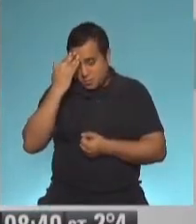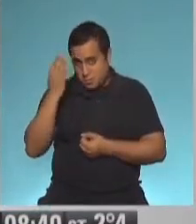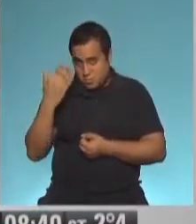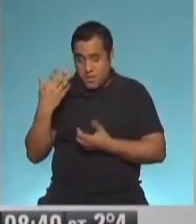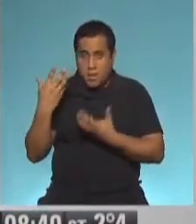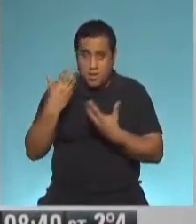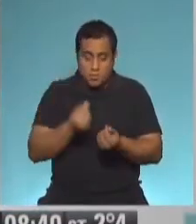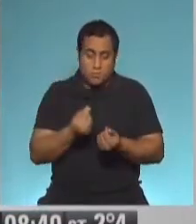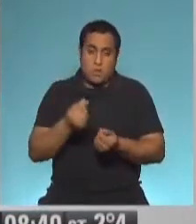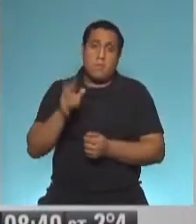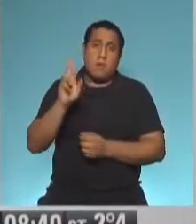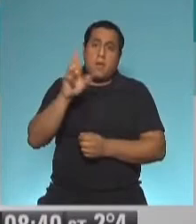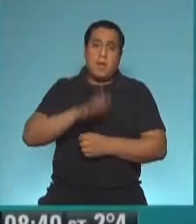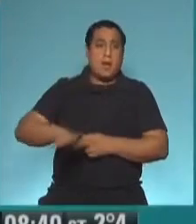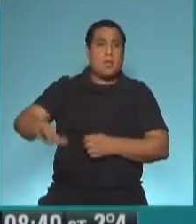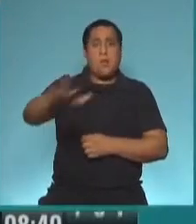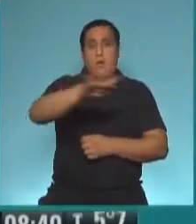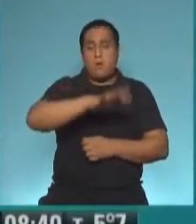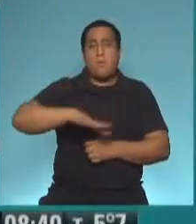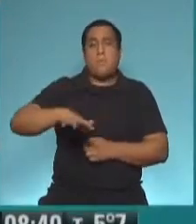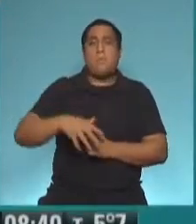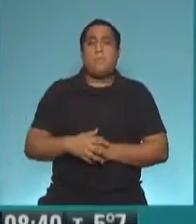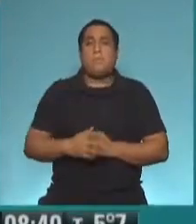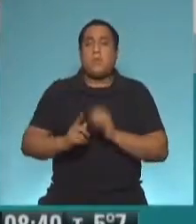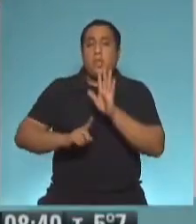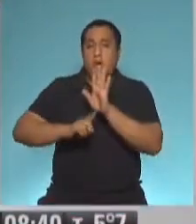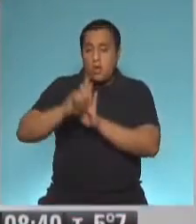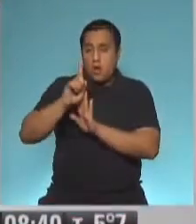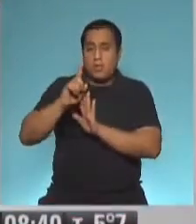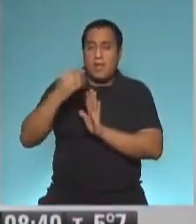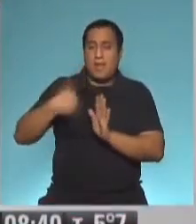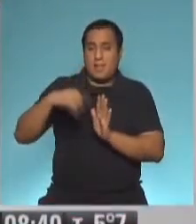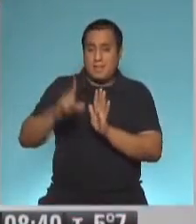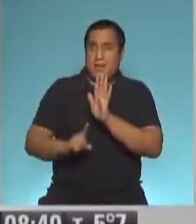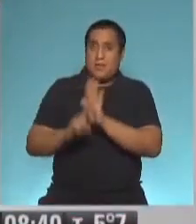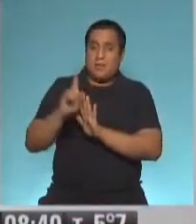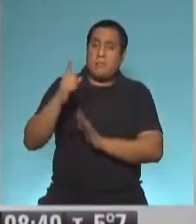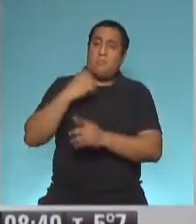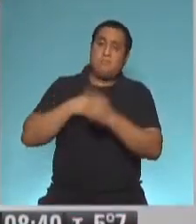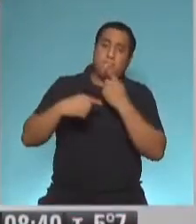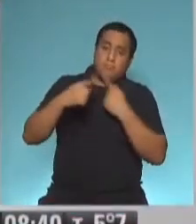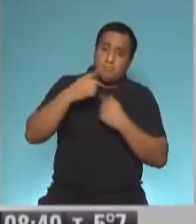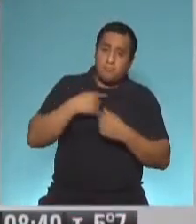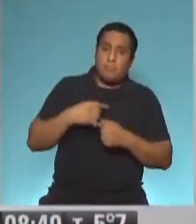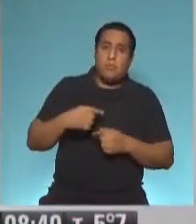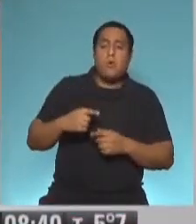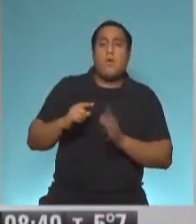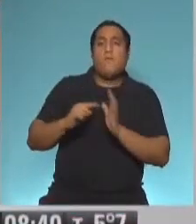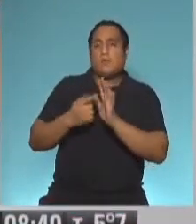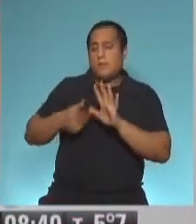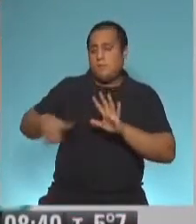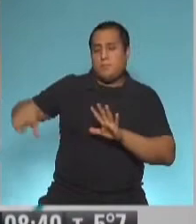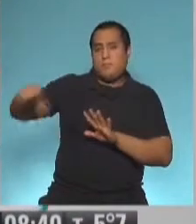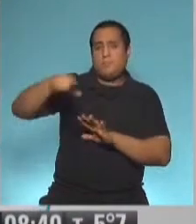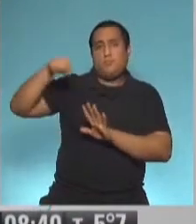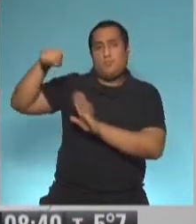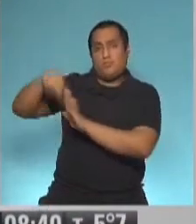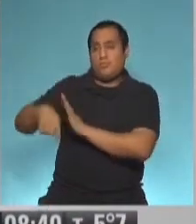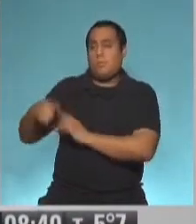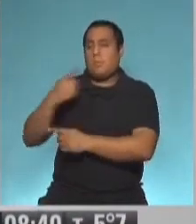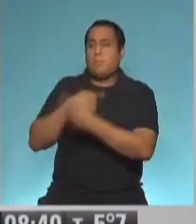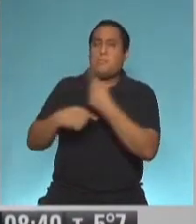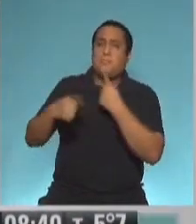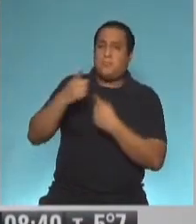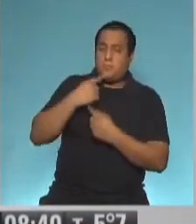región. Hemos tenido consultas del norte de nuestro país, desde el conurbano sur, conurbano norte, y nos permitió